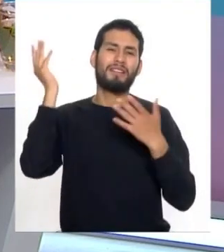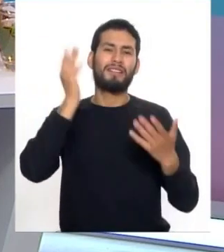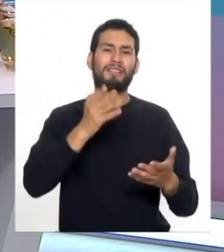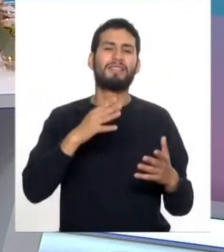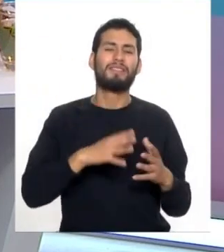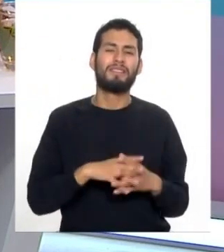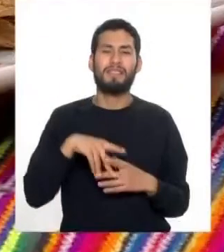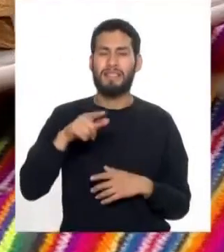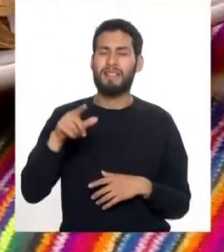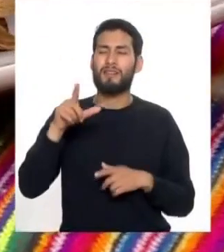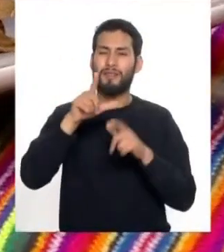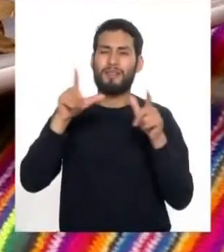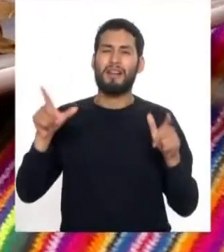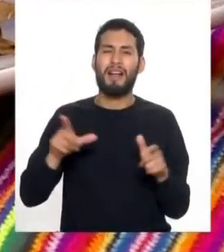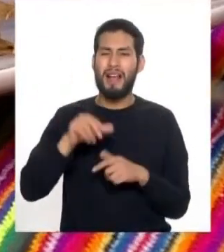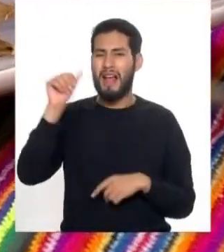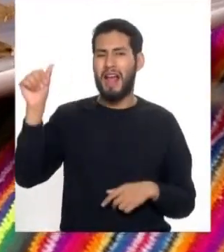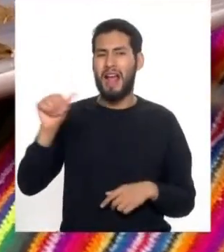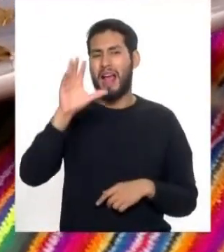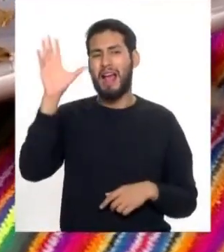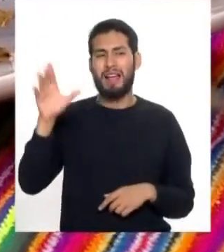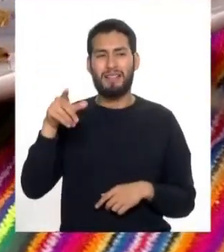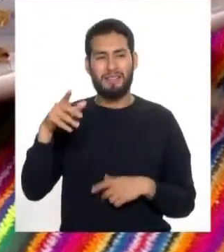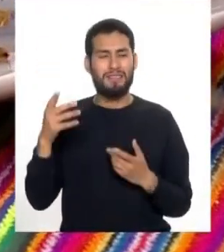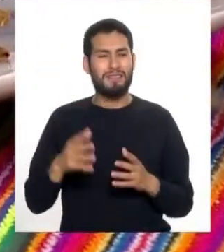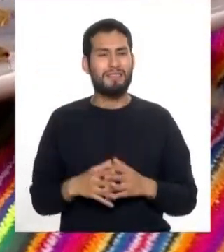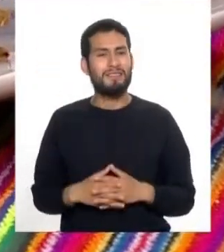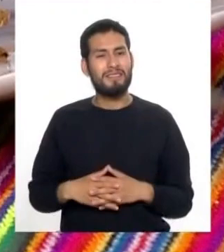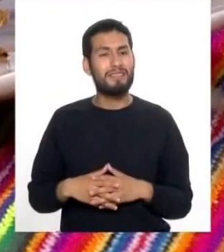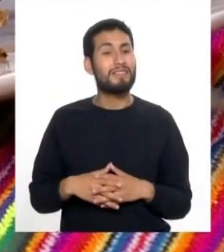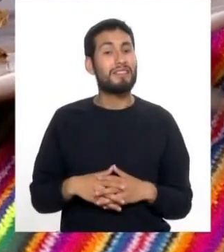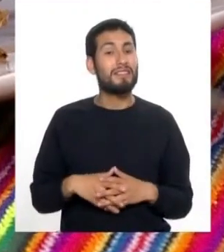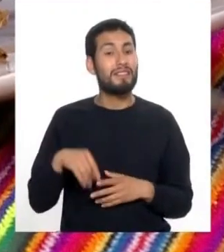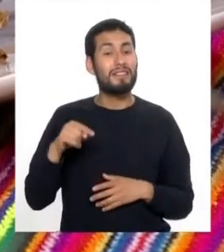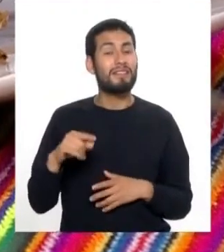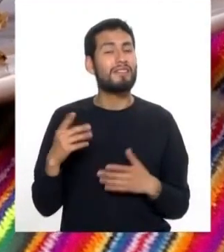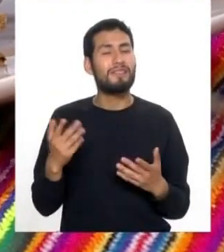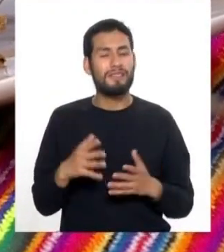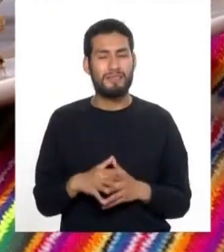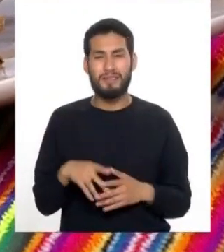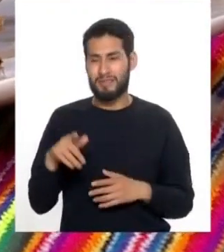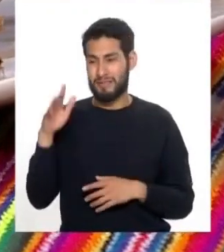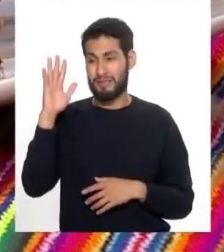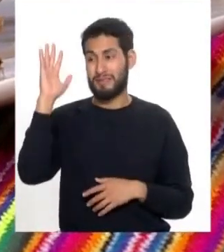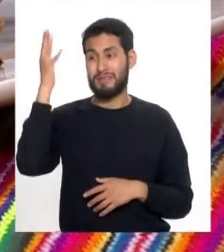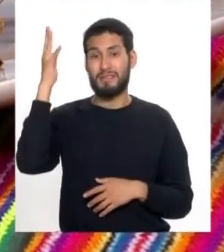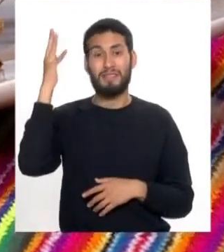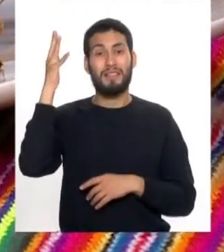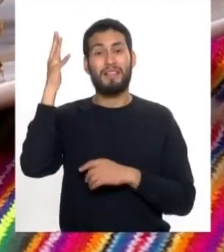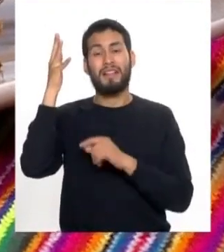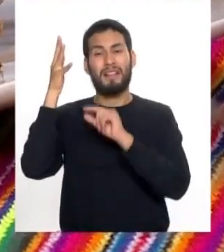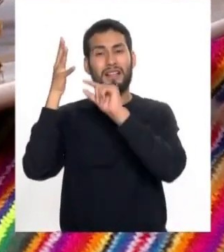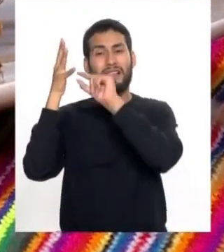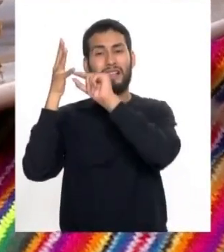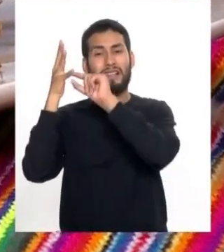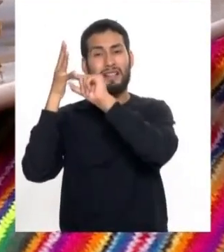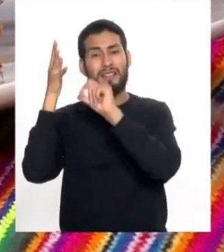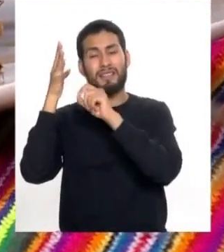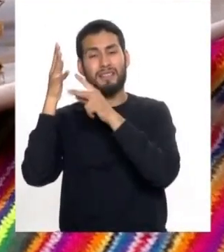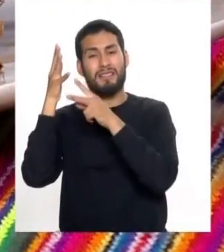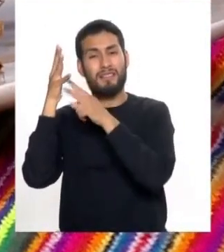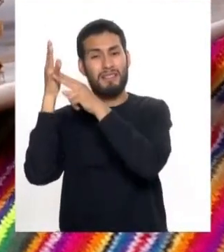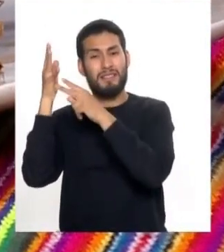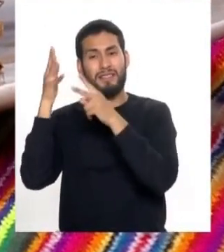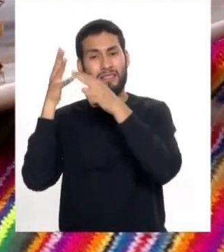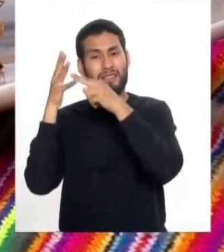del Asia cinnamomum verum se llama y se extrae de un árbol al cual se le corta los tallos